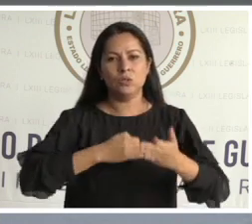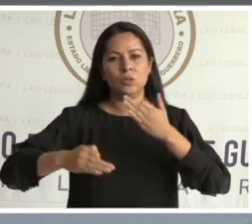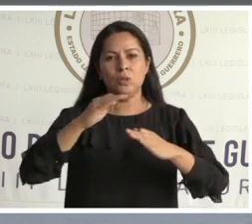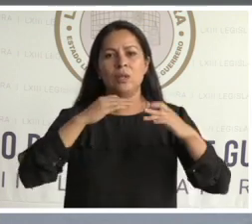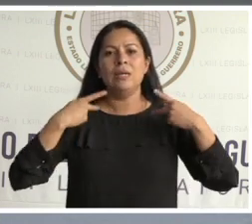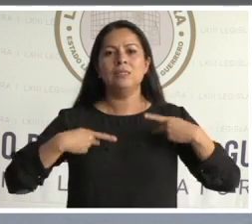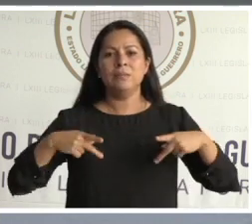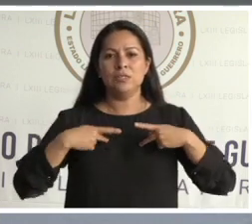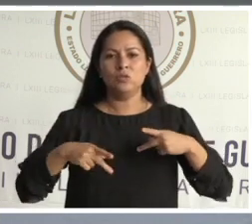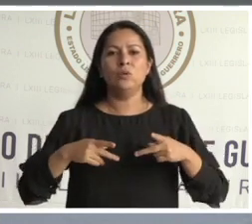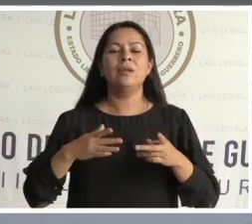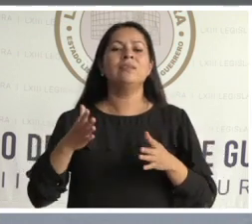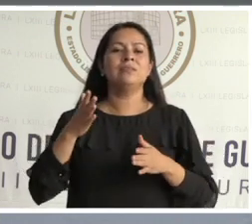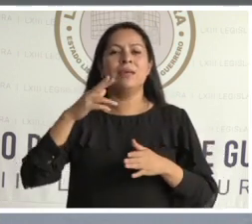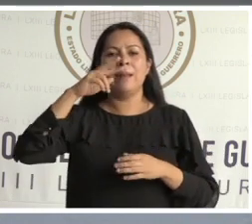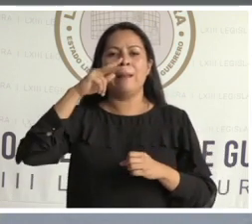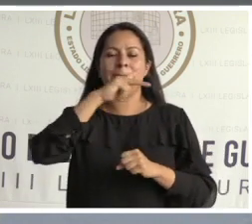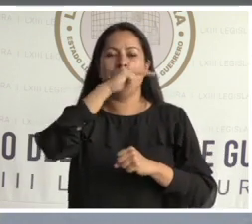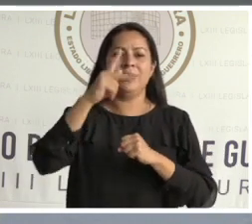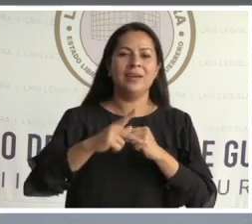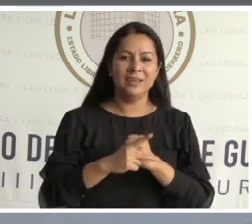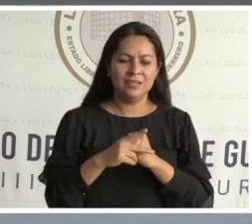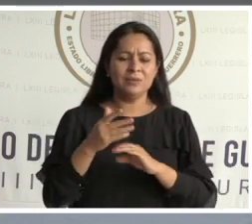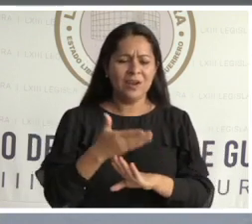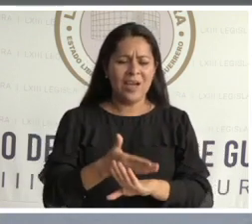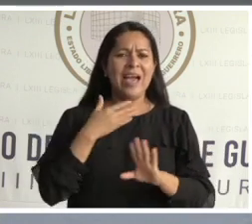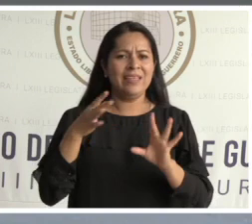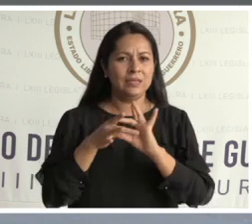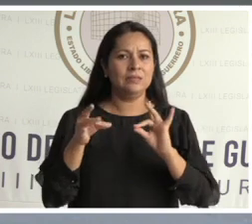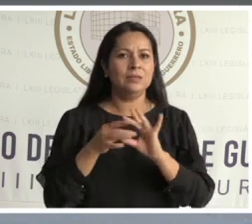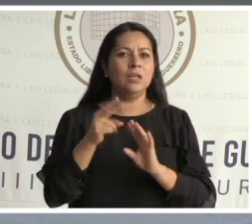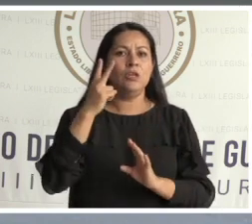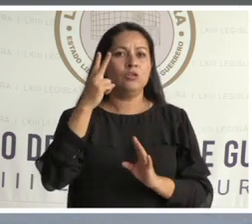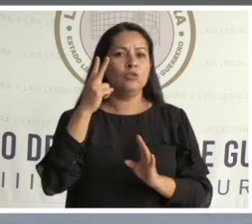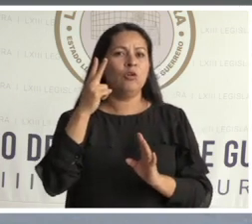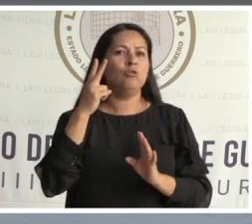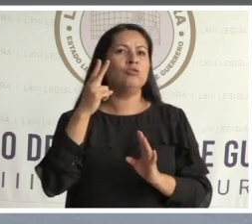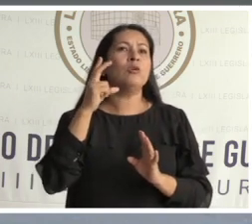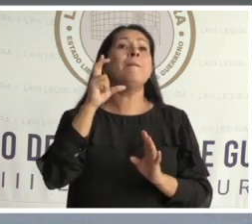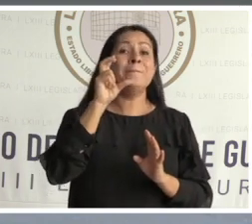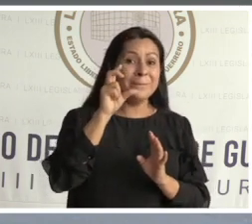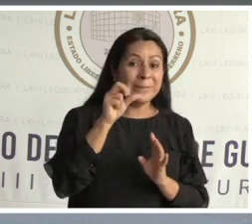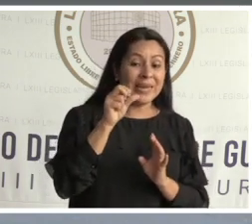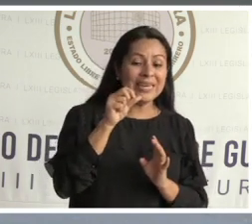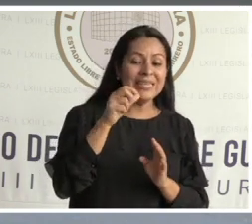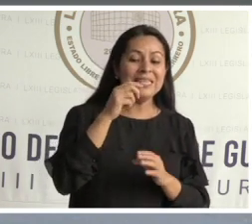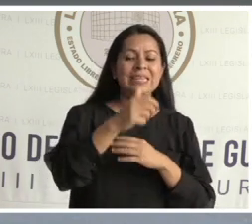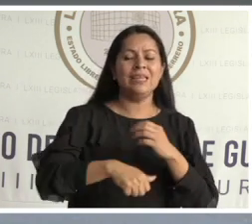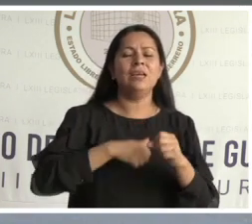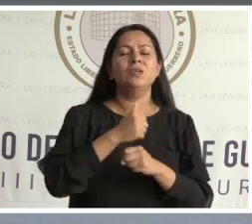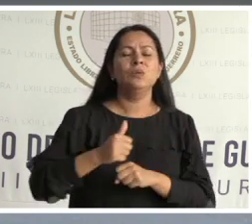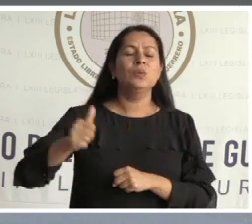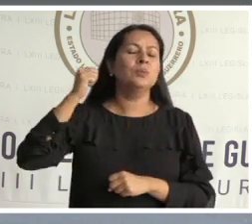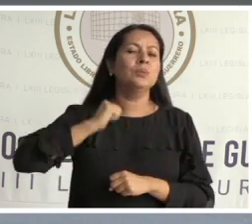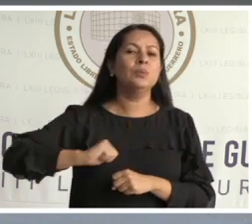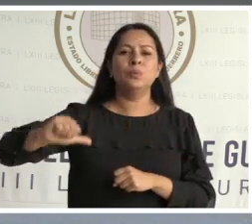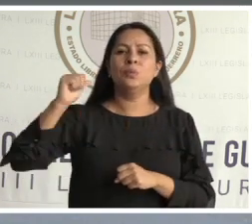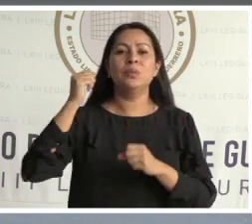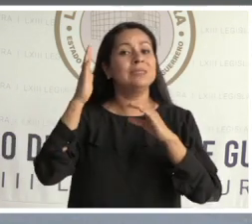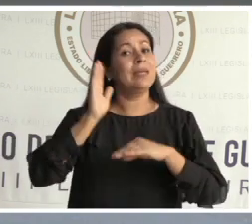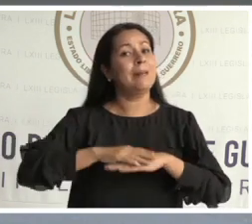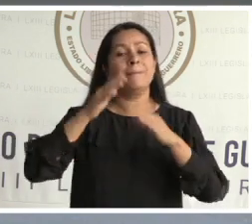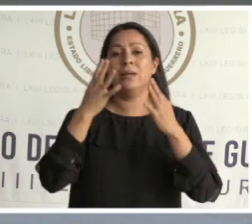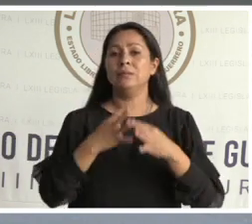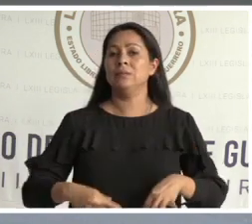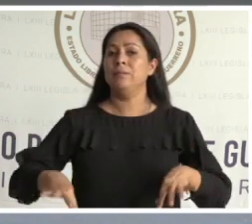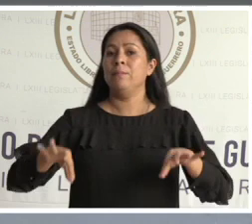mexicanos. Es por lo anterior que desde hace dos siglos la bandera nacional es el más sagrado e importante